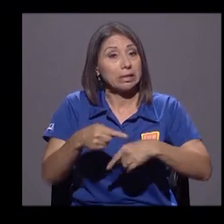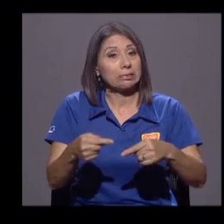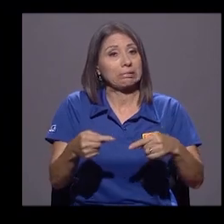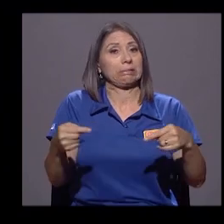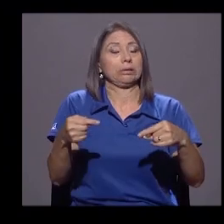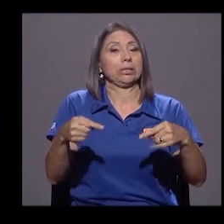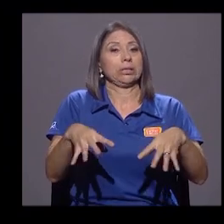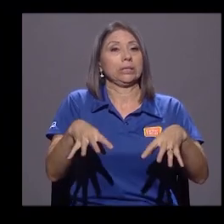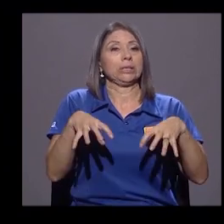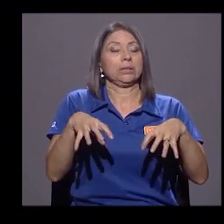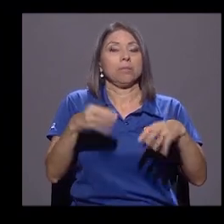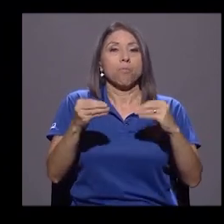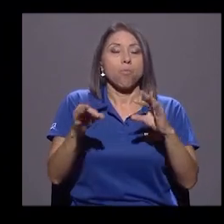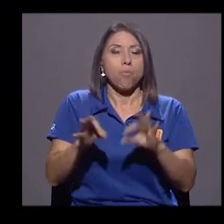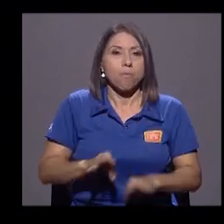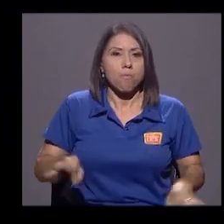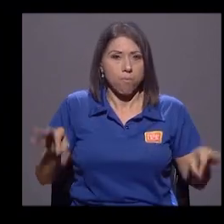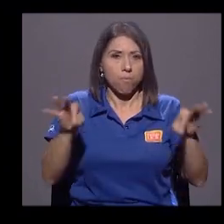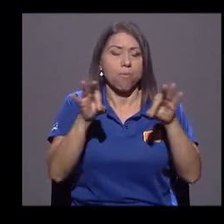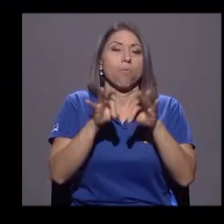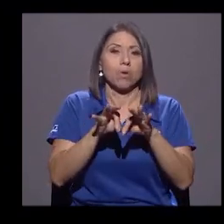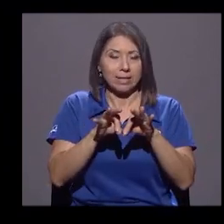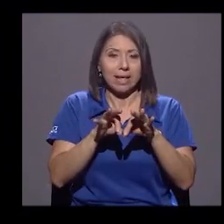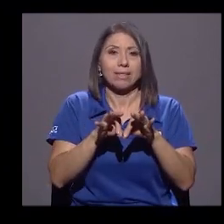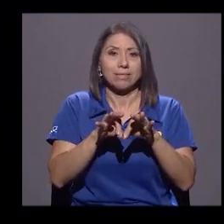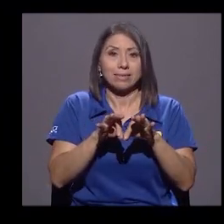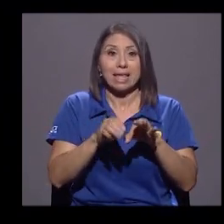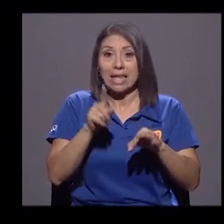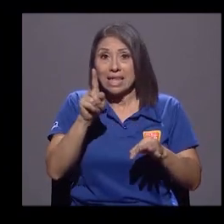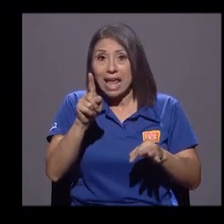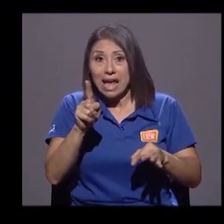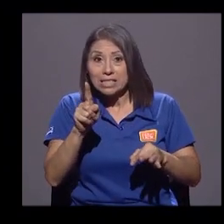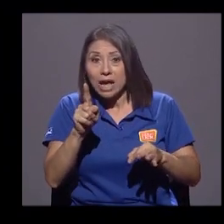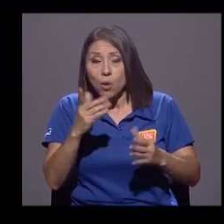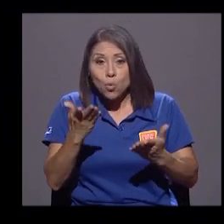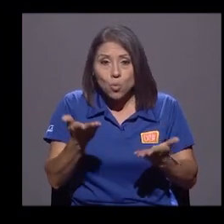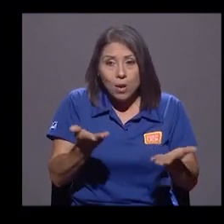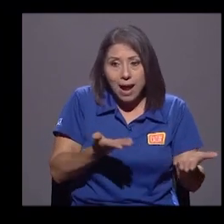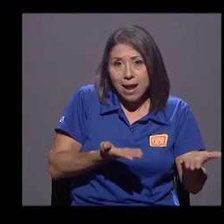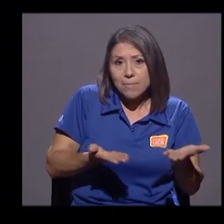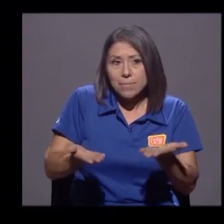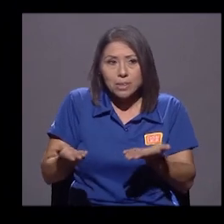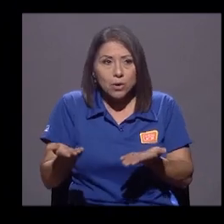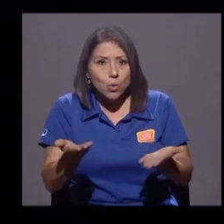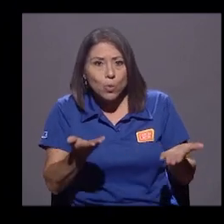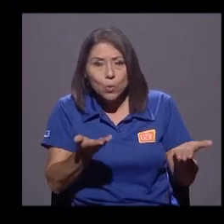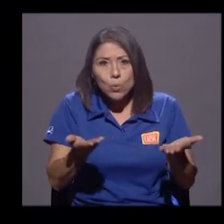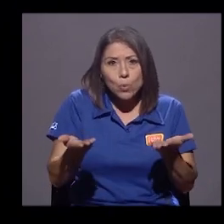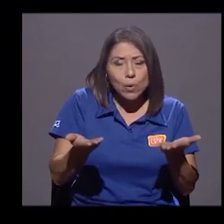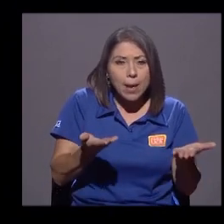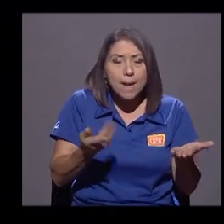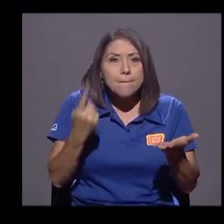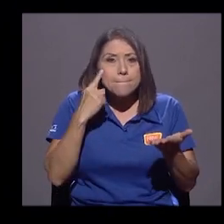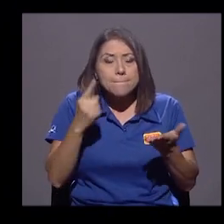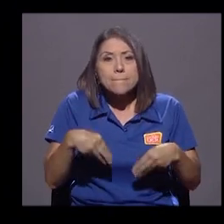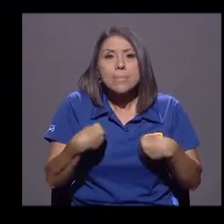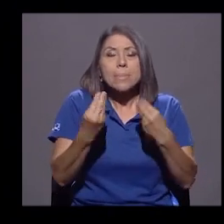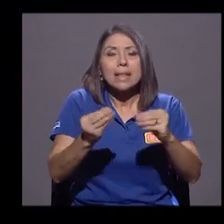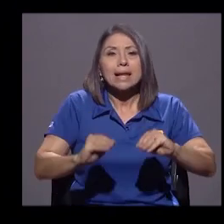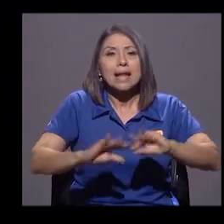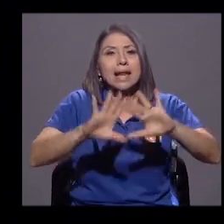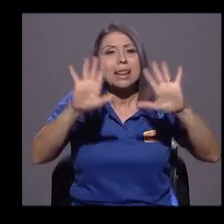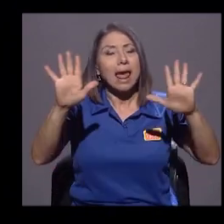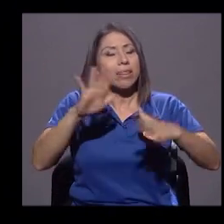en los que es muy importante que haya un árbitro que aporte claridad, aporte